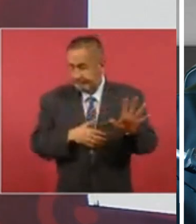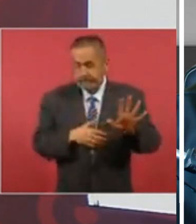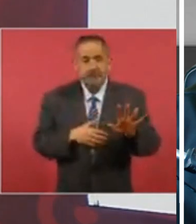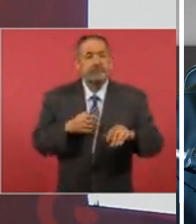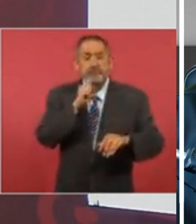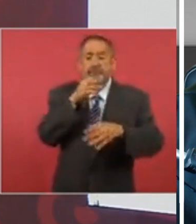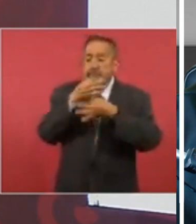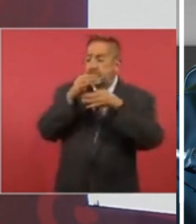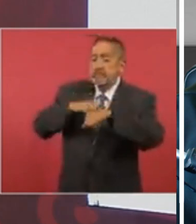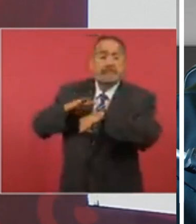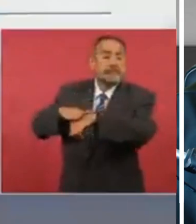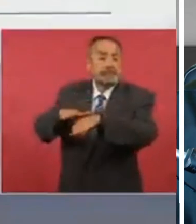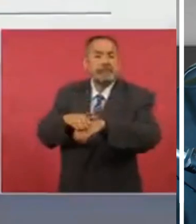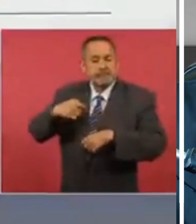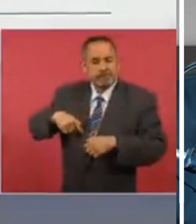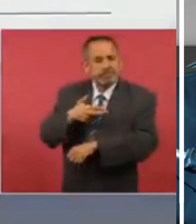de lo que estamos haciendo